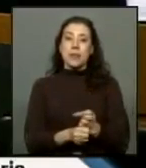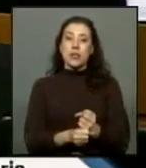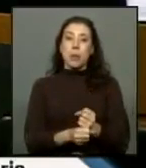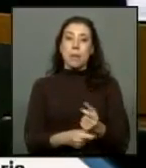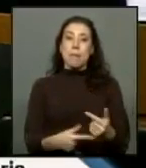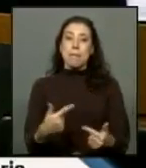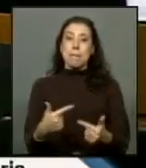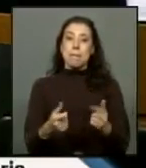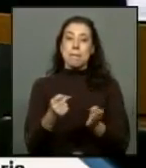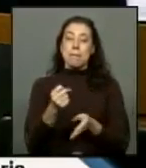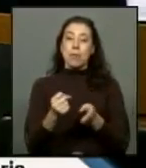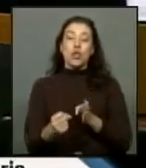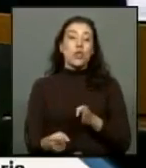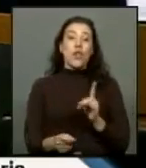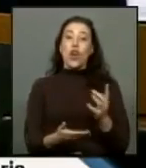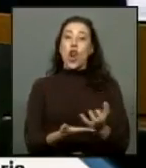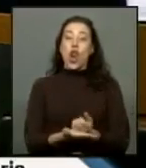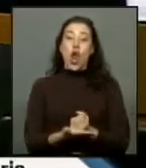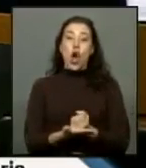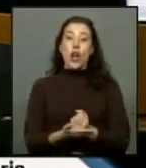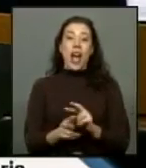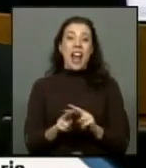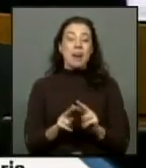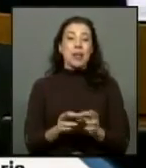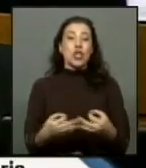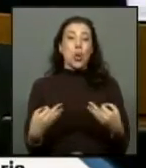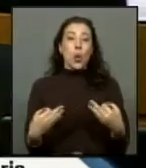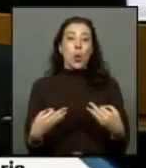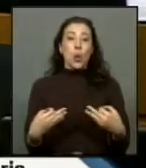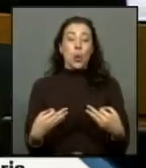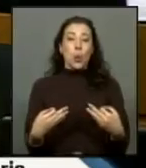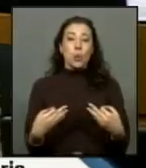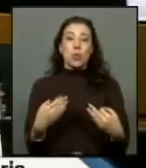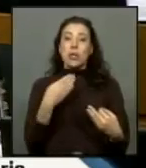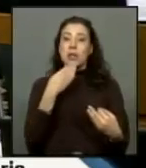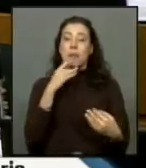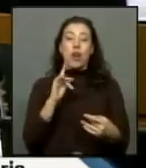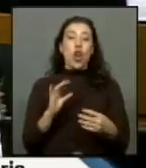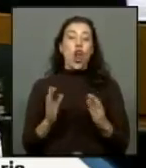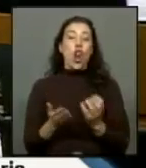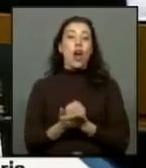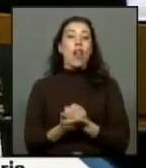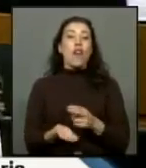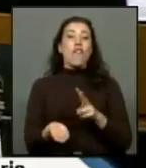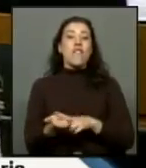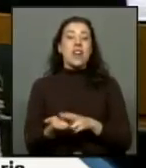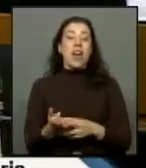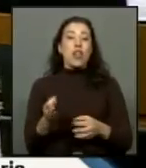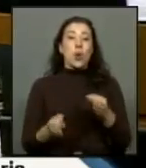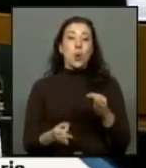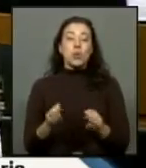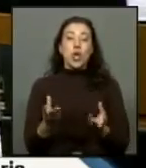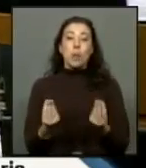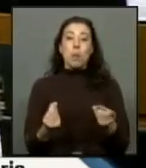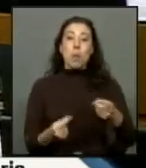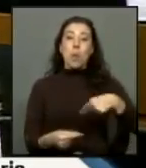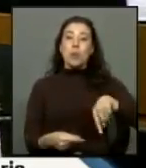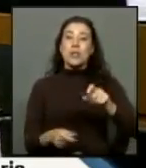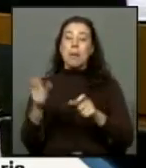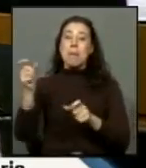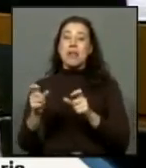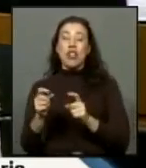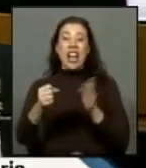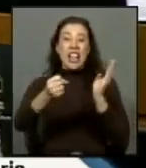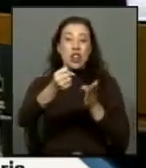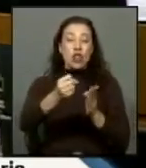y tortura no han logrado ni una reparación justa ni tampoco verdad y justicia mientras muchos de los victimarios no